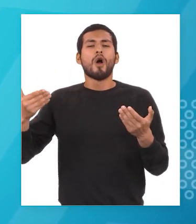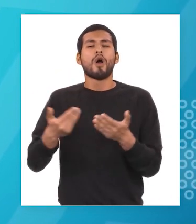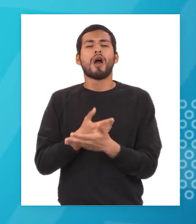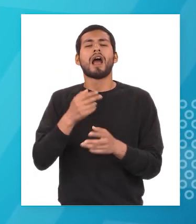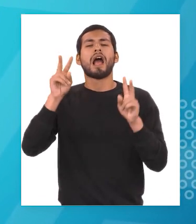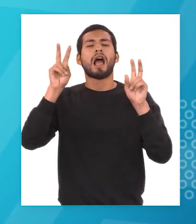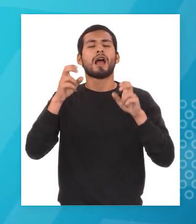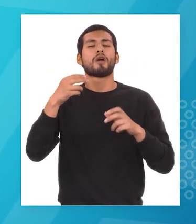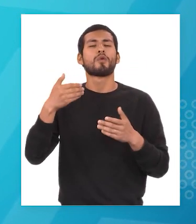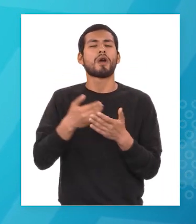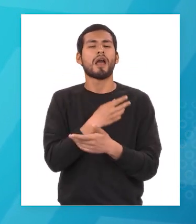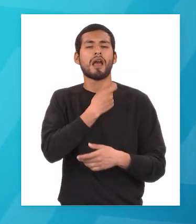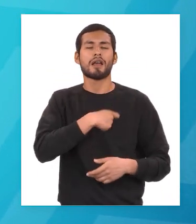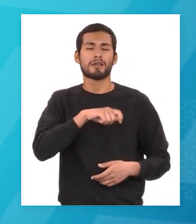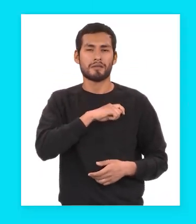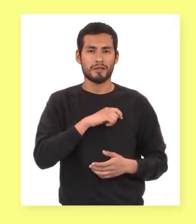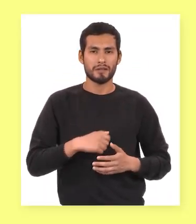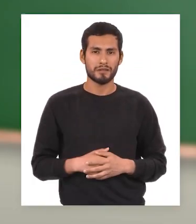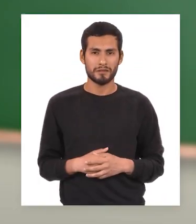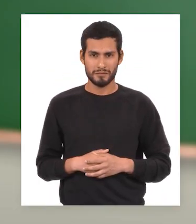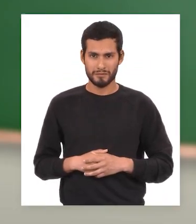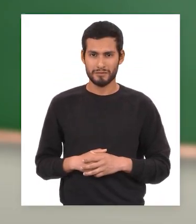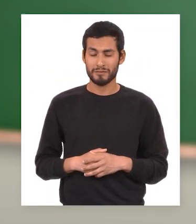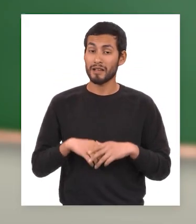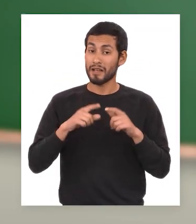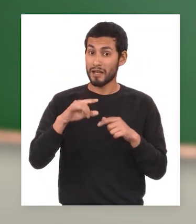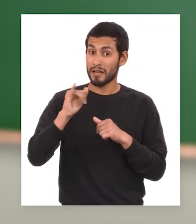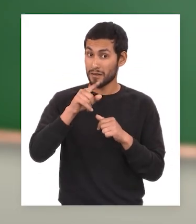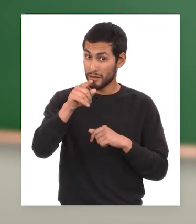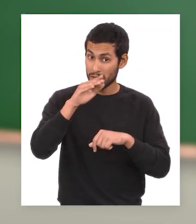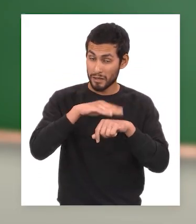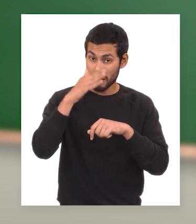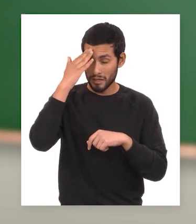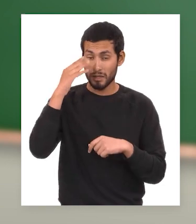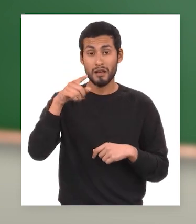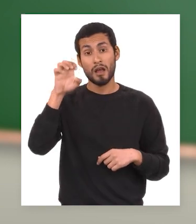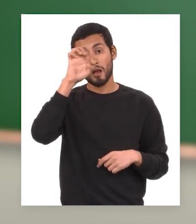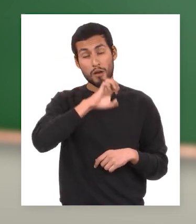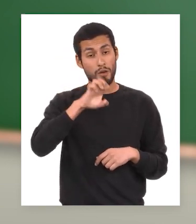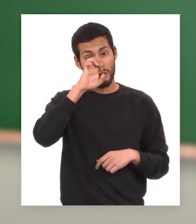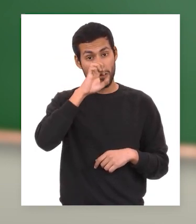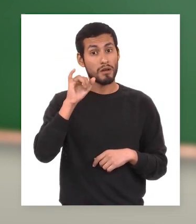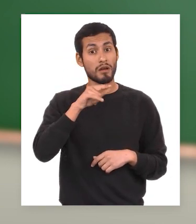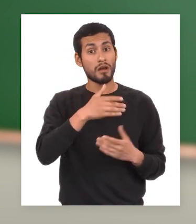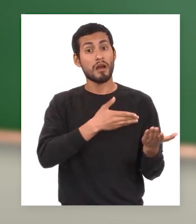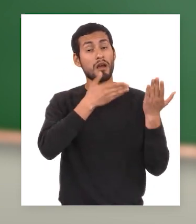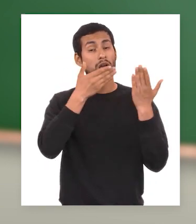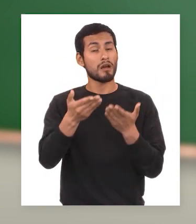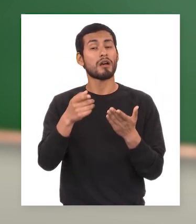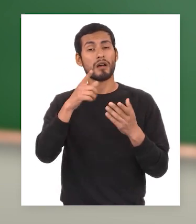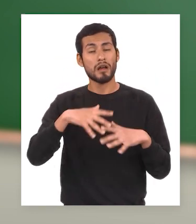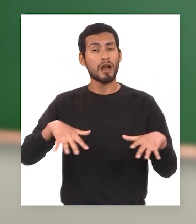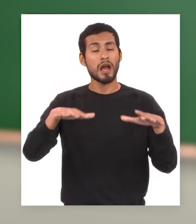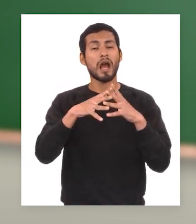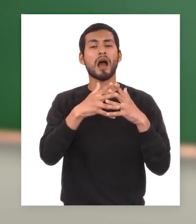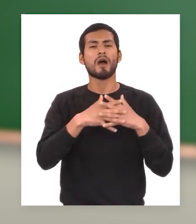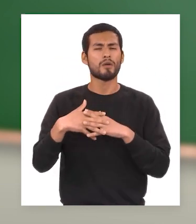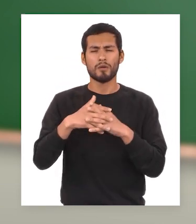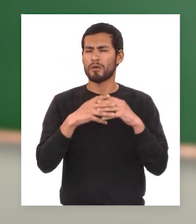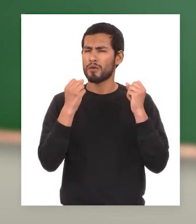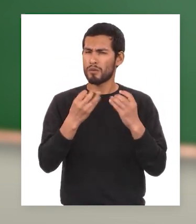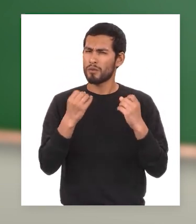la nueva españa chicos algo que también deberían saber es que los europeos también introdujeron a las tierras americanas